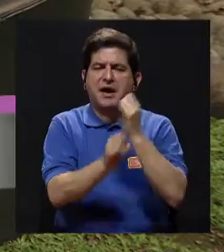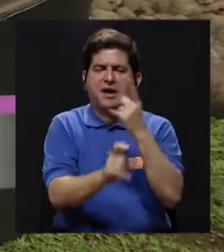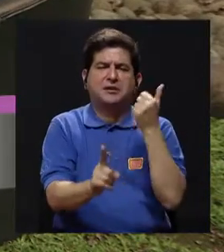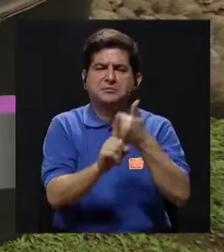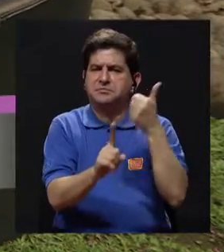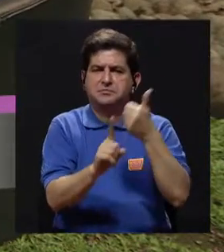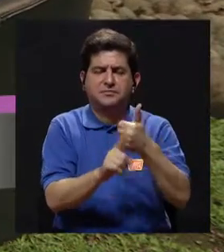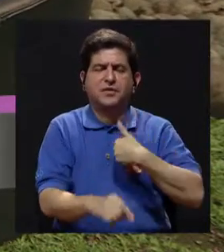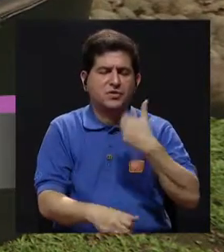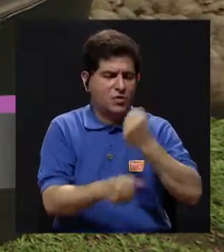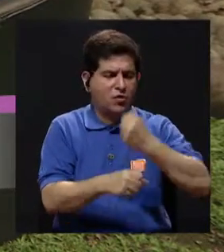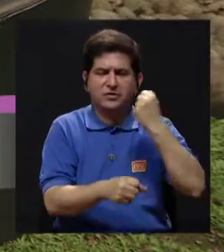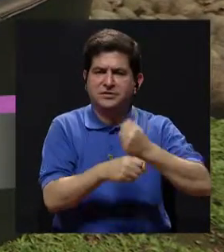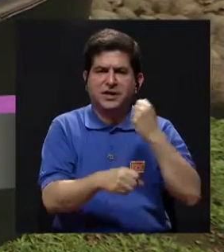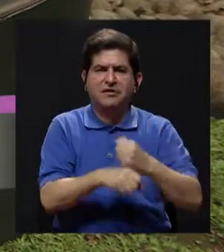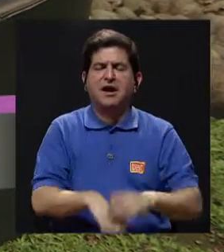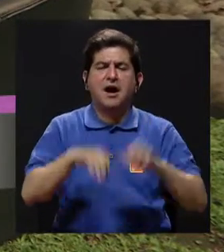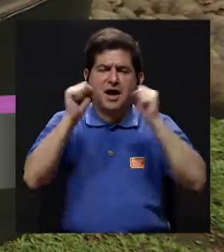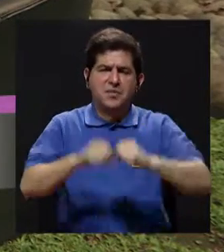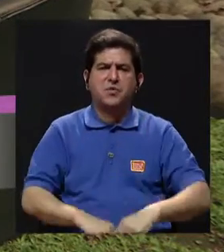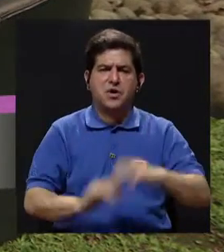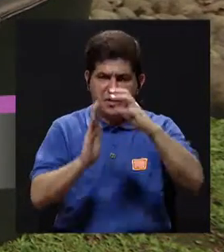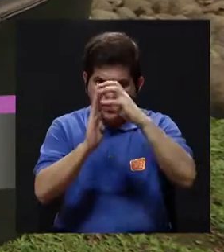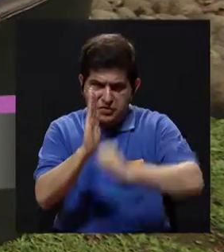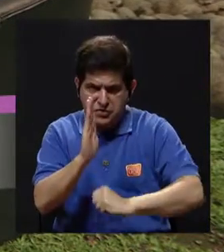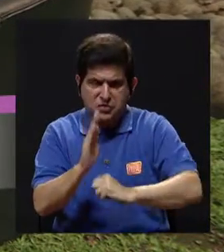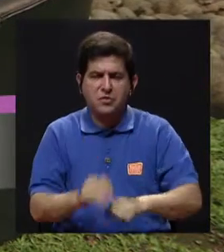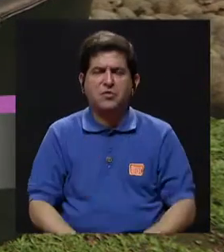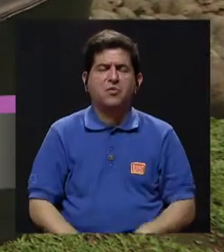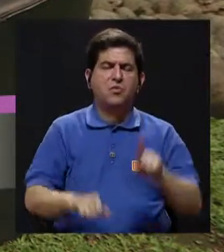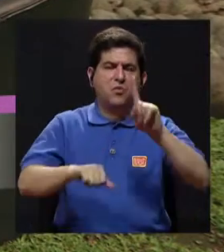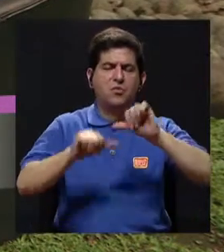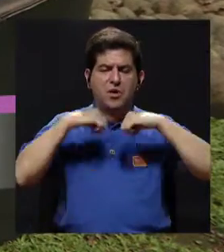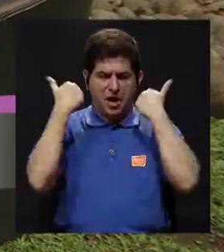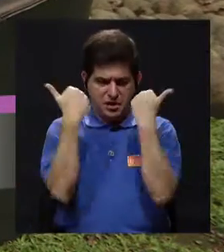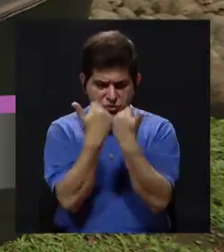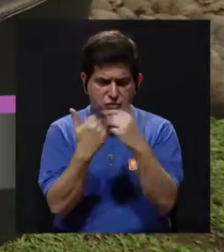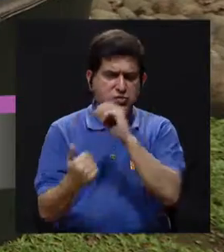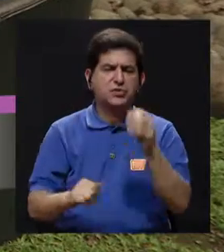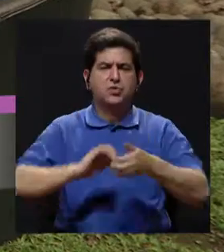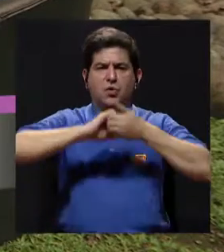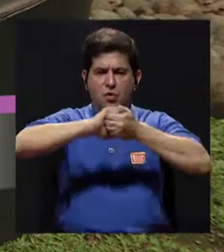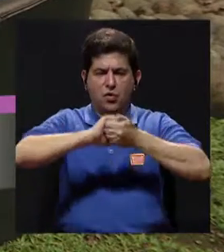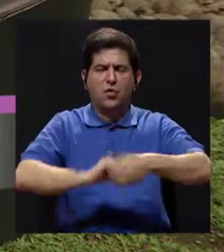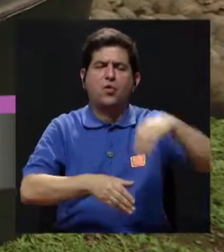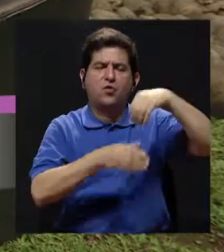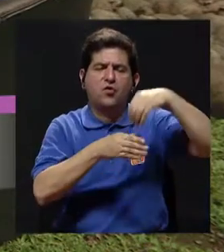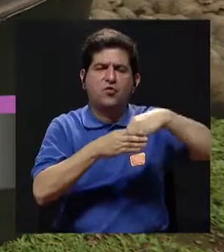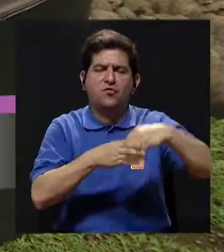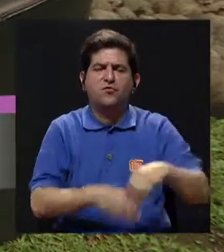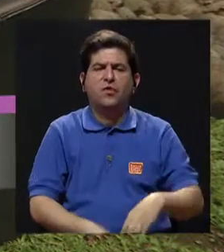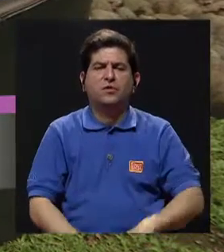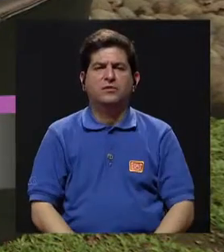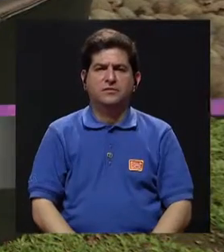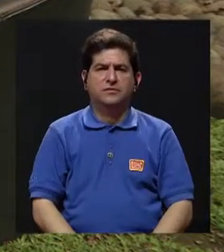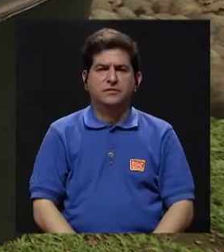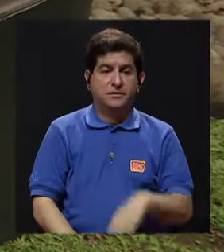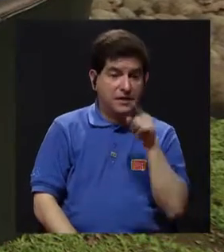misma entidad donde yo trabajo, me pueden hacer una deducción con la asociación, con la cooperativa, con el fondo de ahorro,